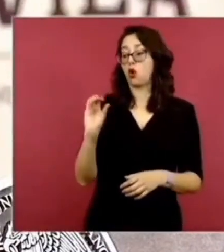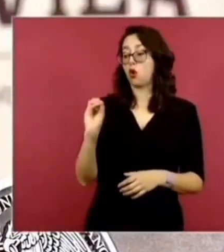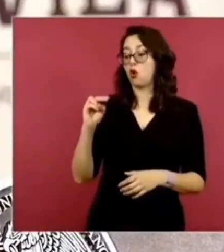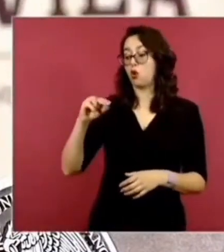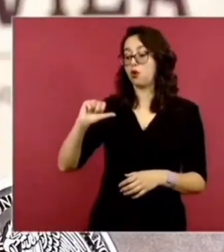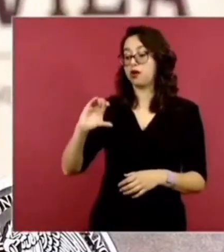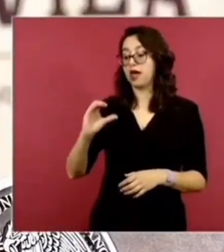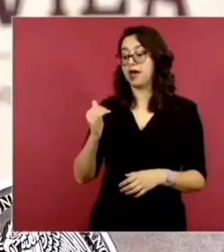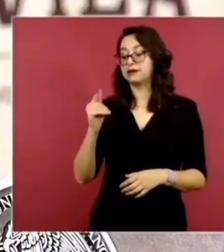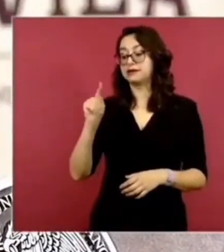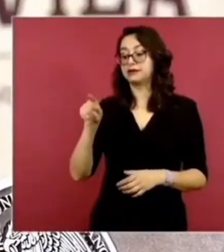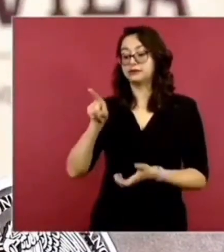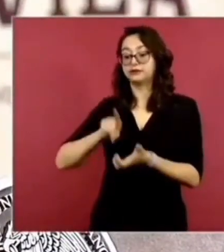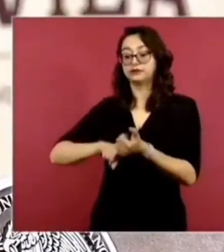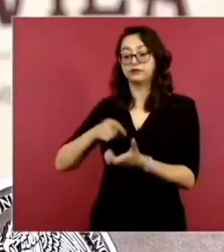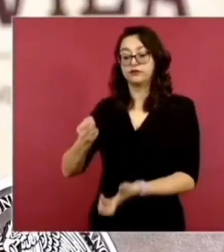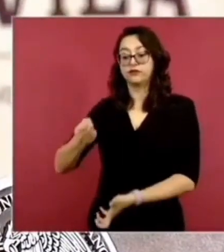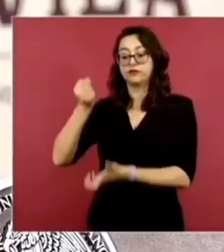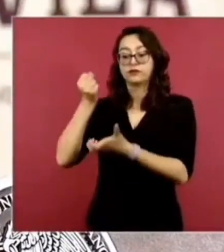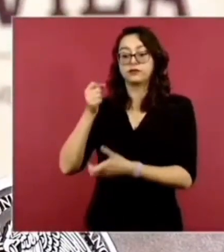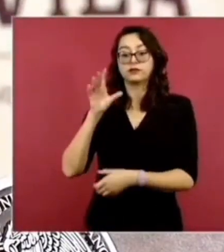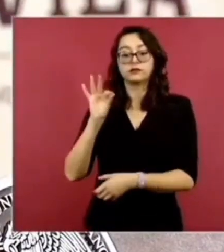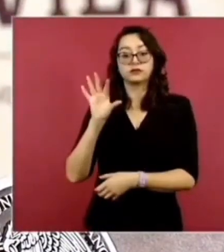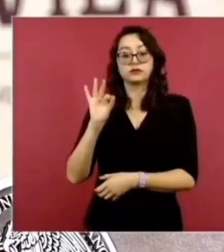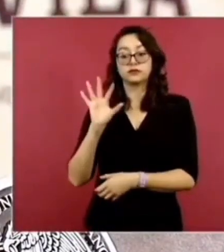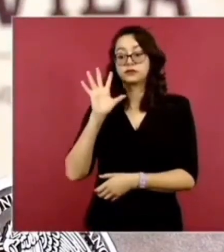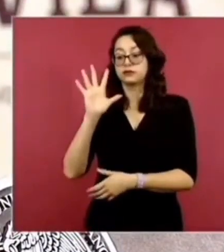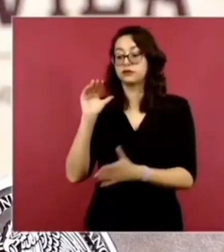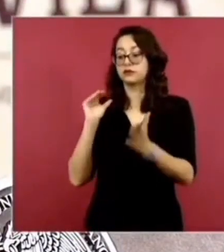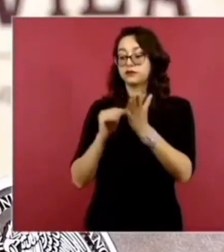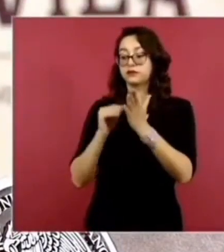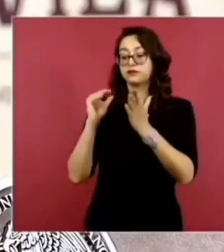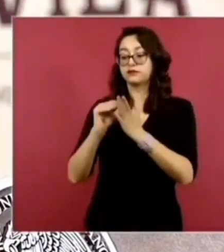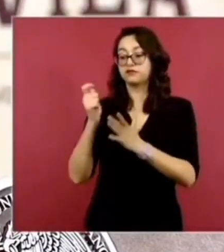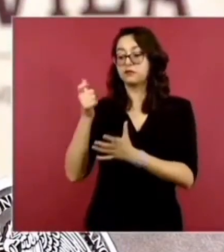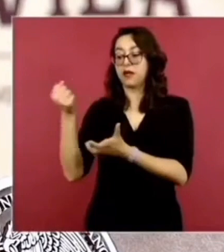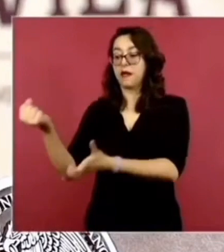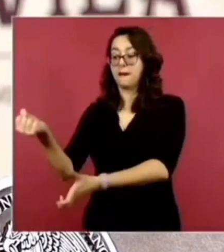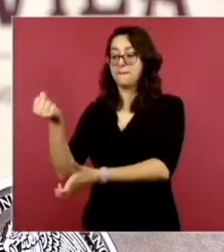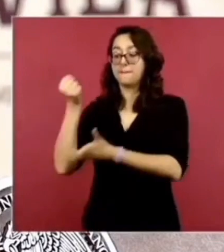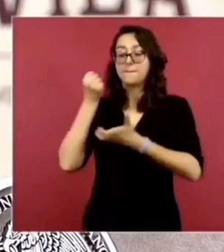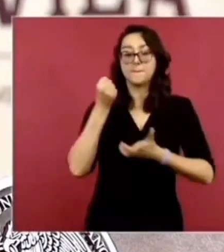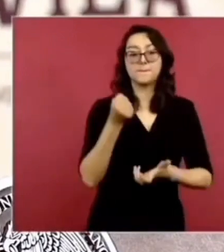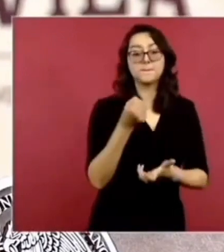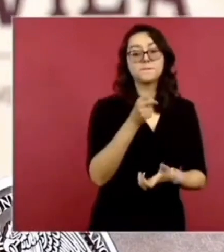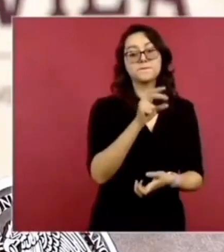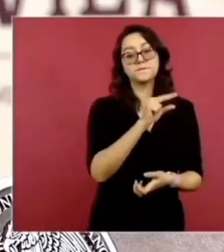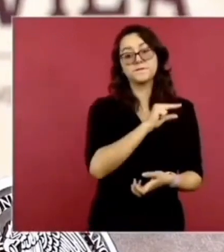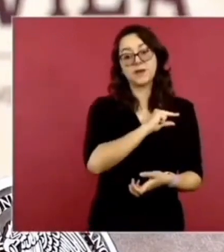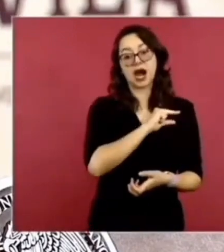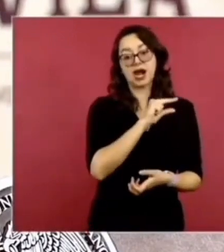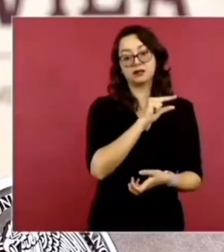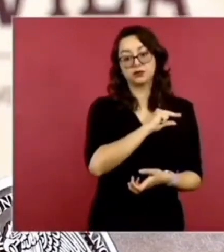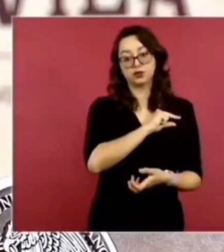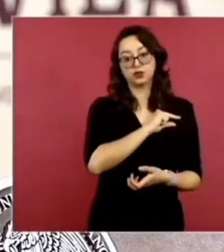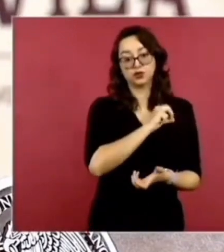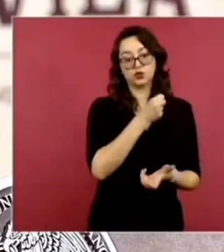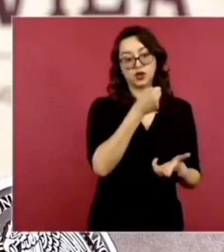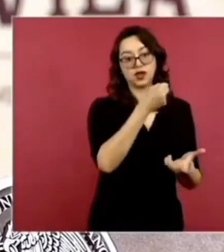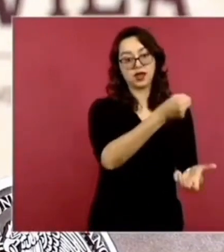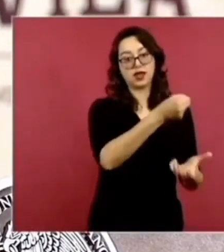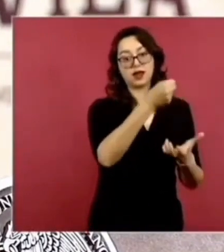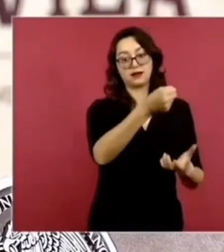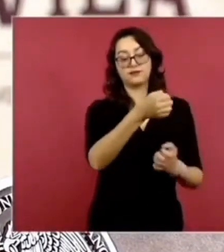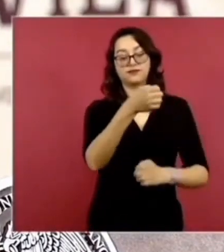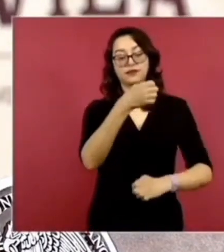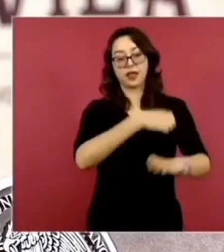más de 45 mil millones de pesos a asociaciones civiles, privadas y a empresas nacionales